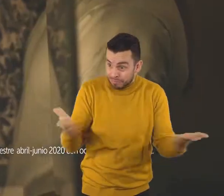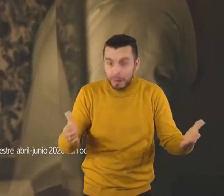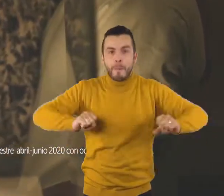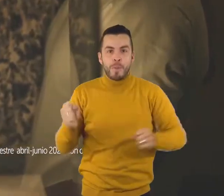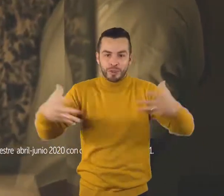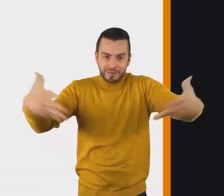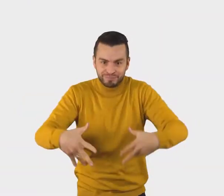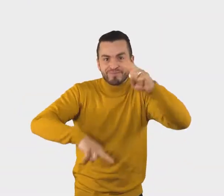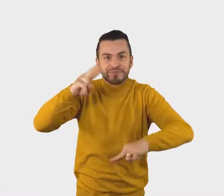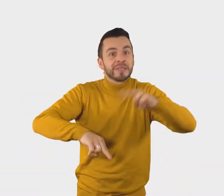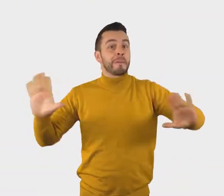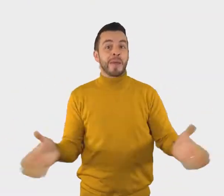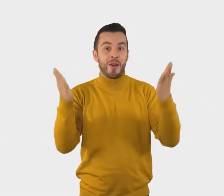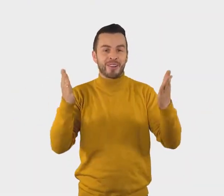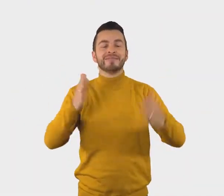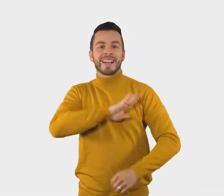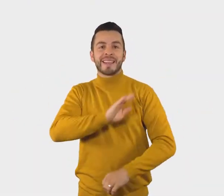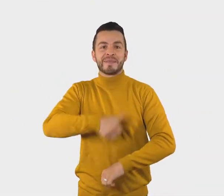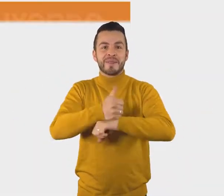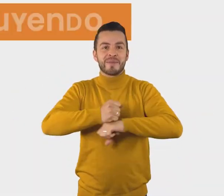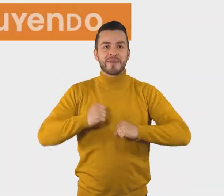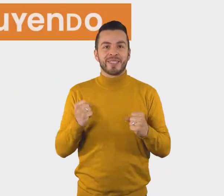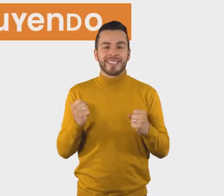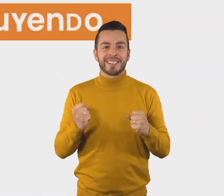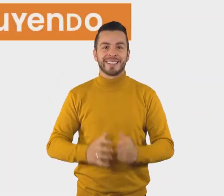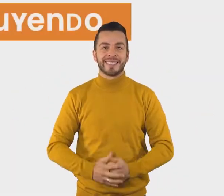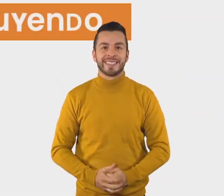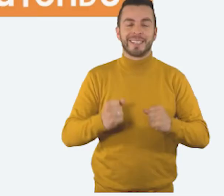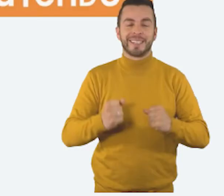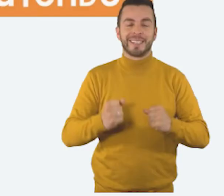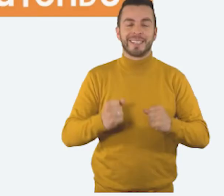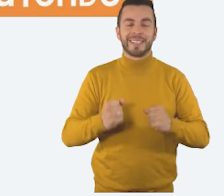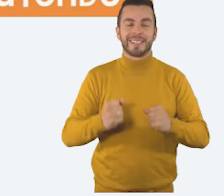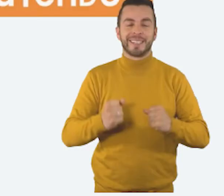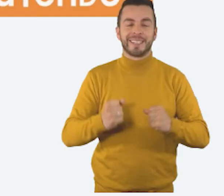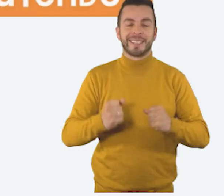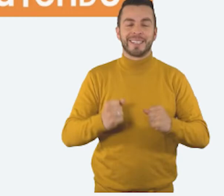es la Bogotá que estamos construyendo. Alcaldía Mayor de Bogotá.